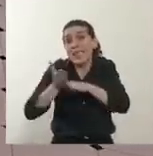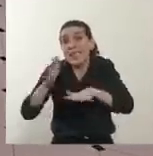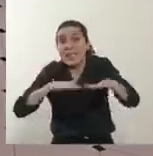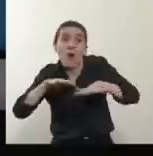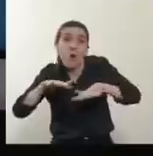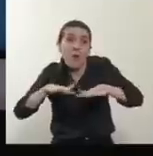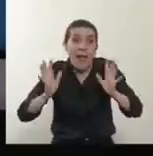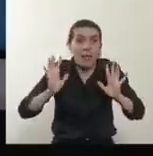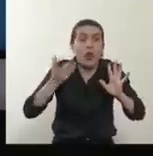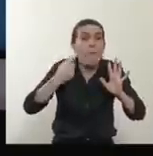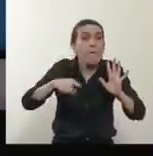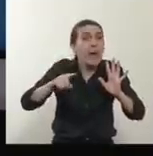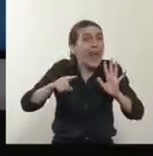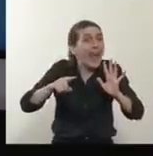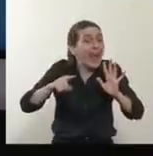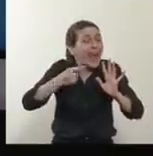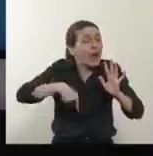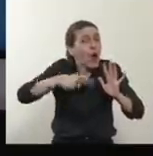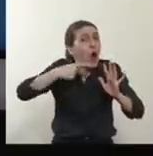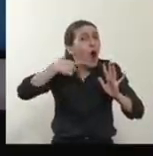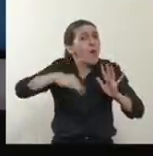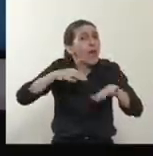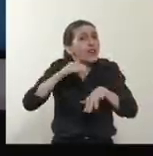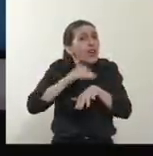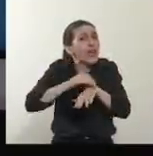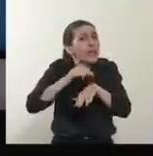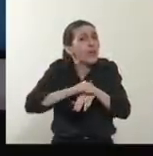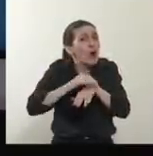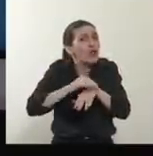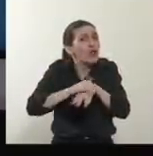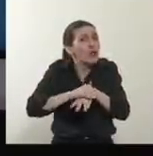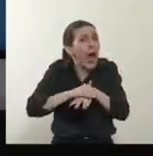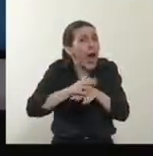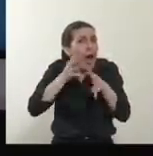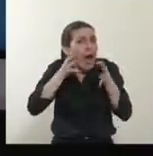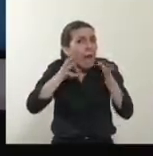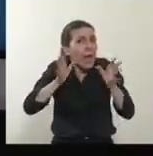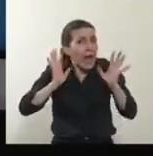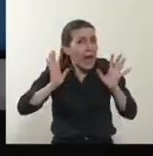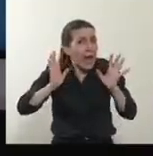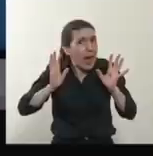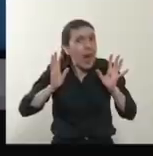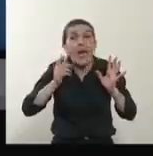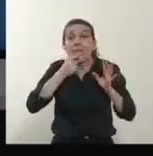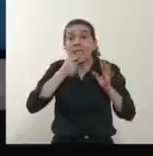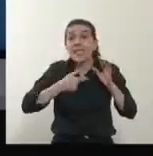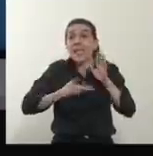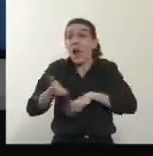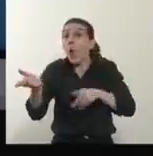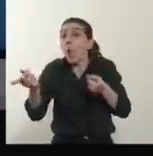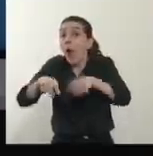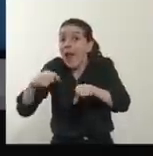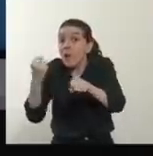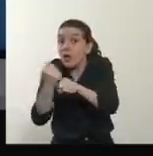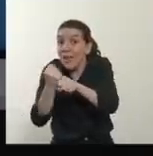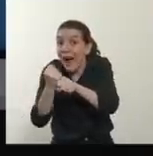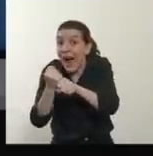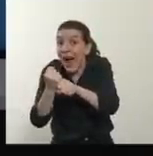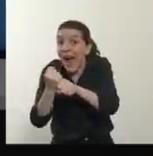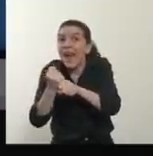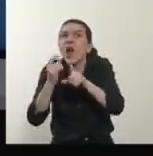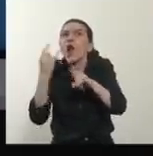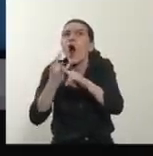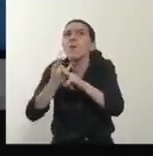nos obliga a tener mucha responsabilidad. Y volver a la actividad habitual, como siempre digo, no es la